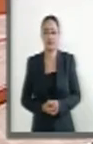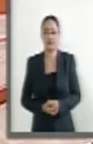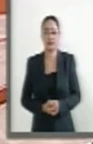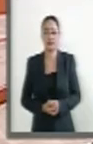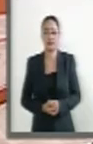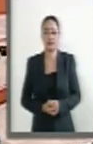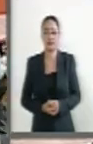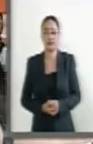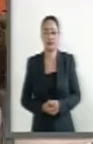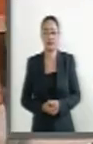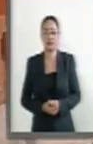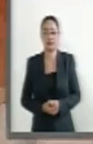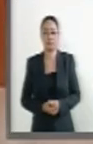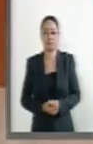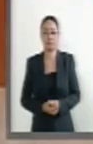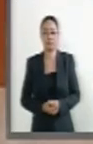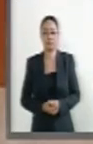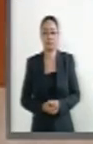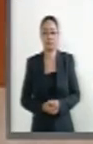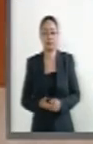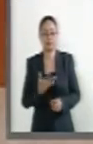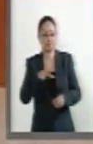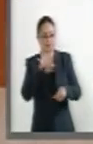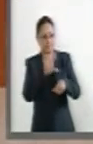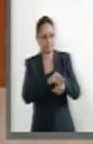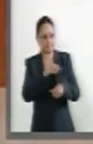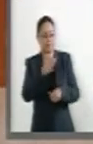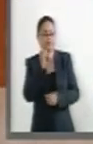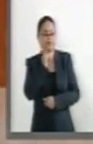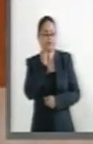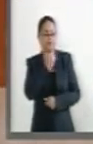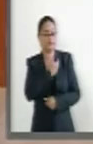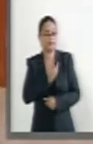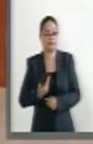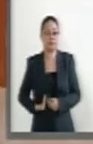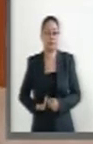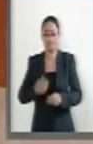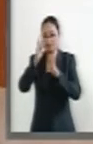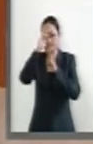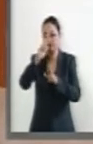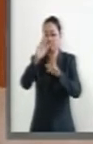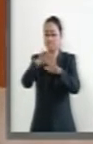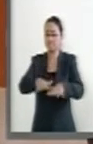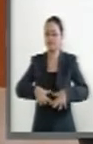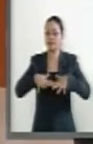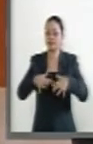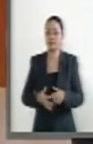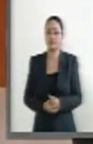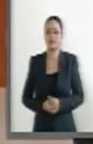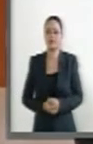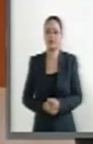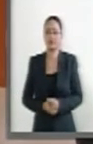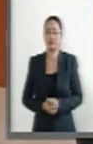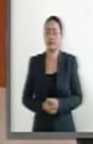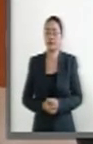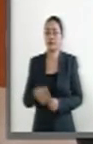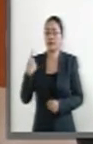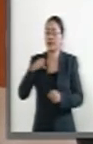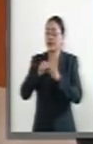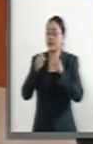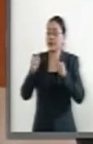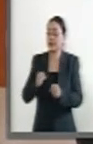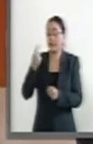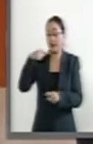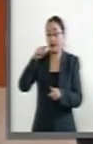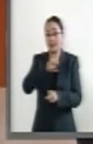Con la venia del senador presidente, honorable asamblea, garantizar un sistema de salud